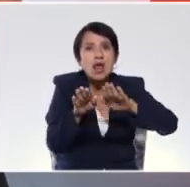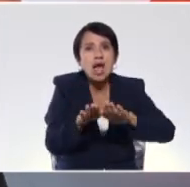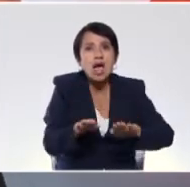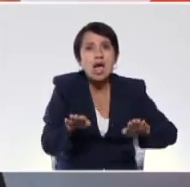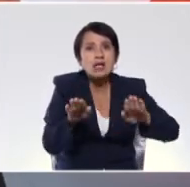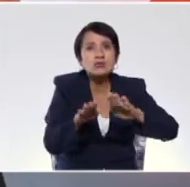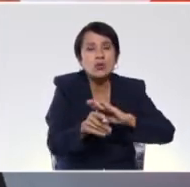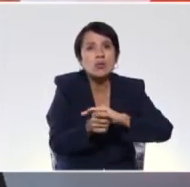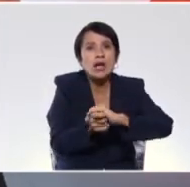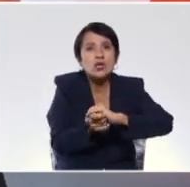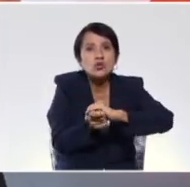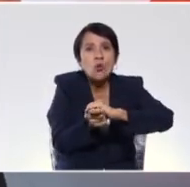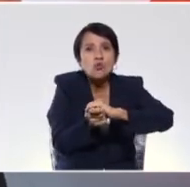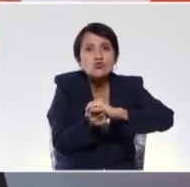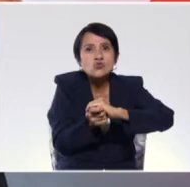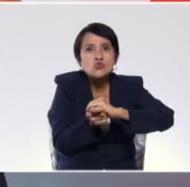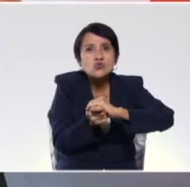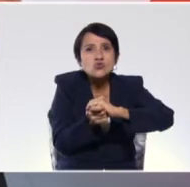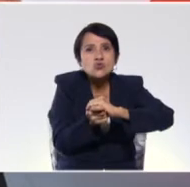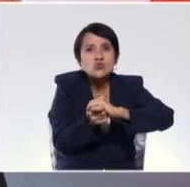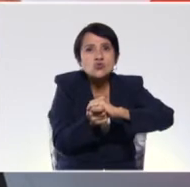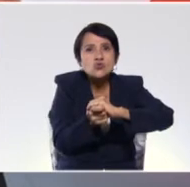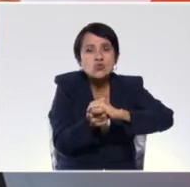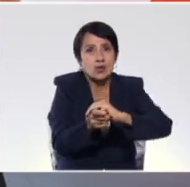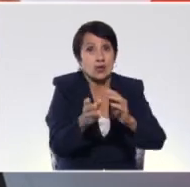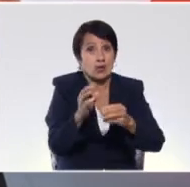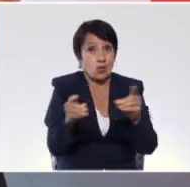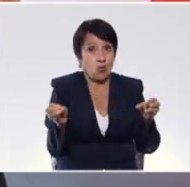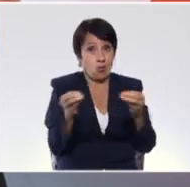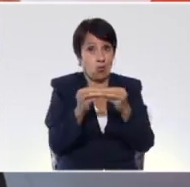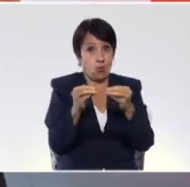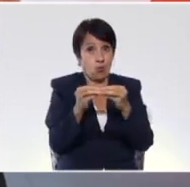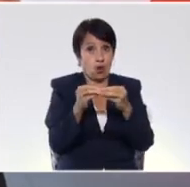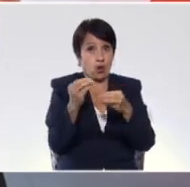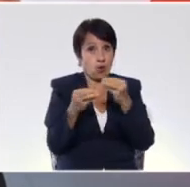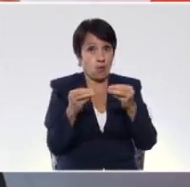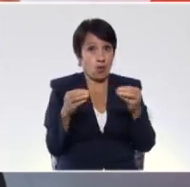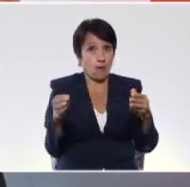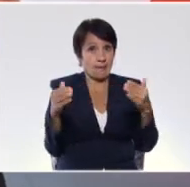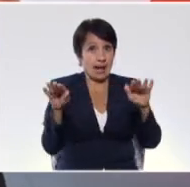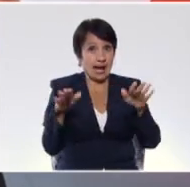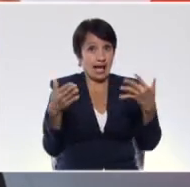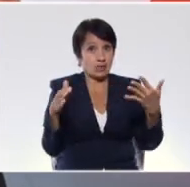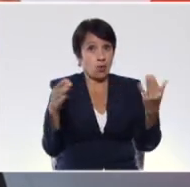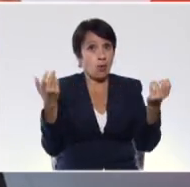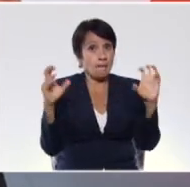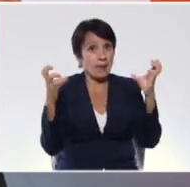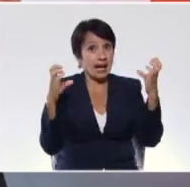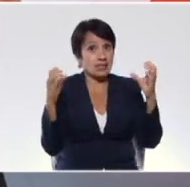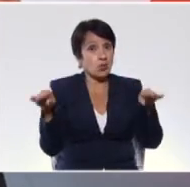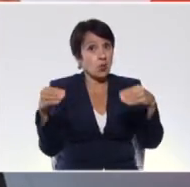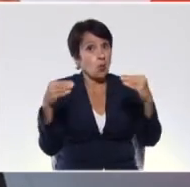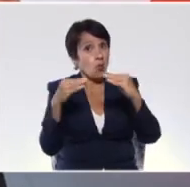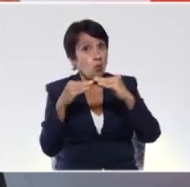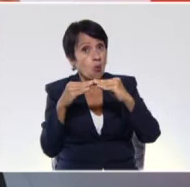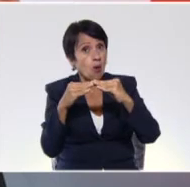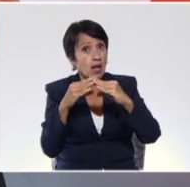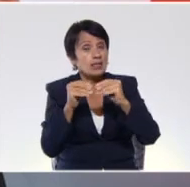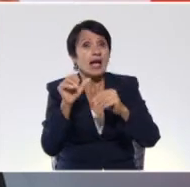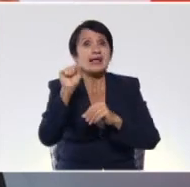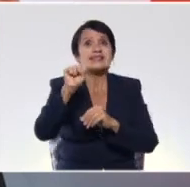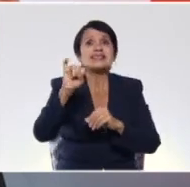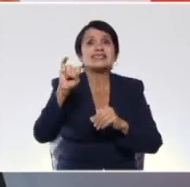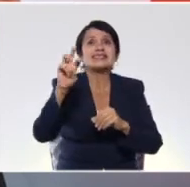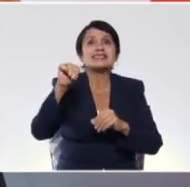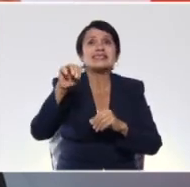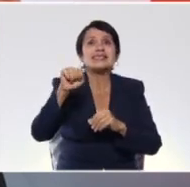muy pendiente de cuándo hacemos la comparación porque aquí en esta comparación, en el caso del símil se utilizan